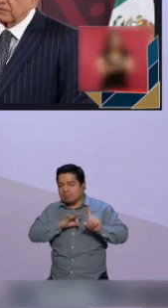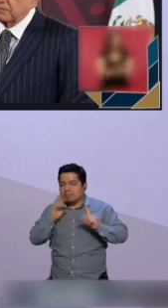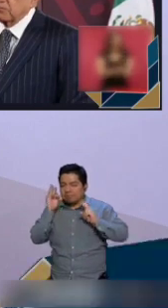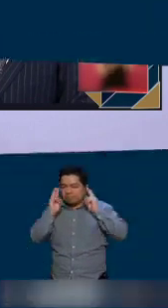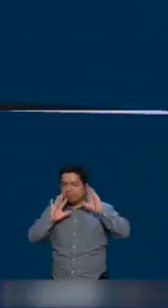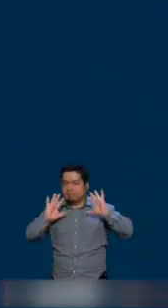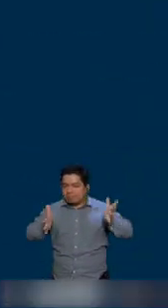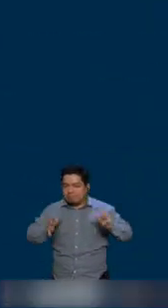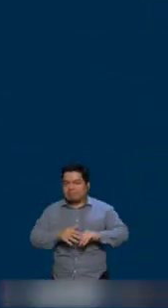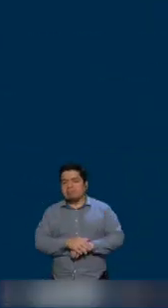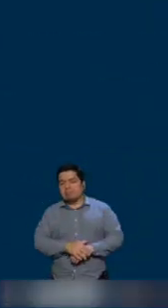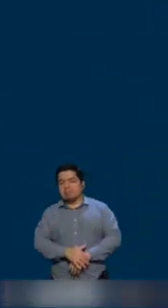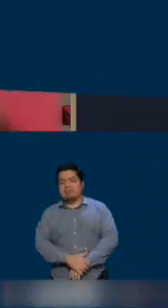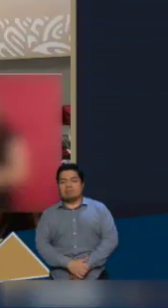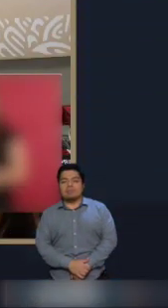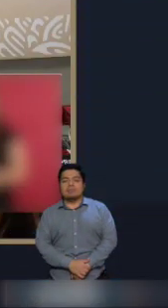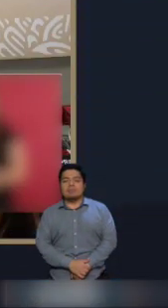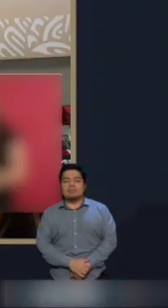Escuchemos.